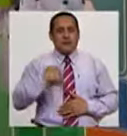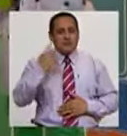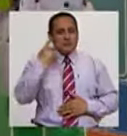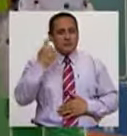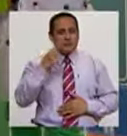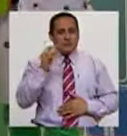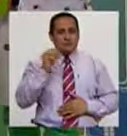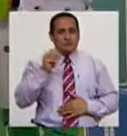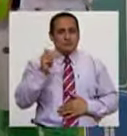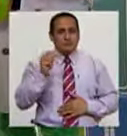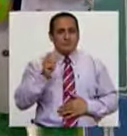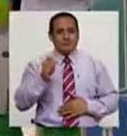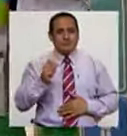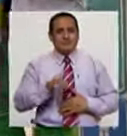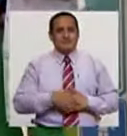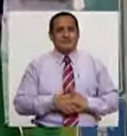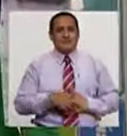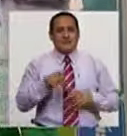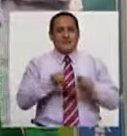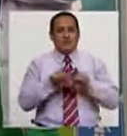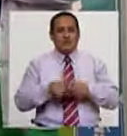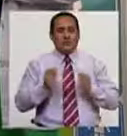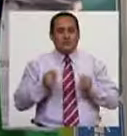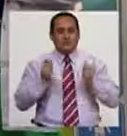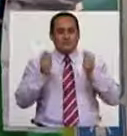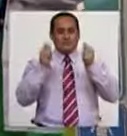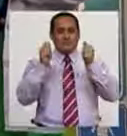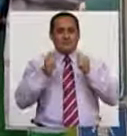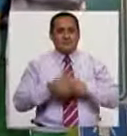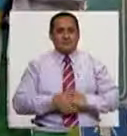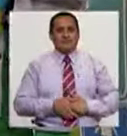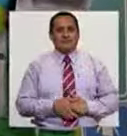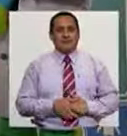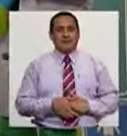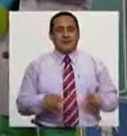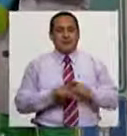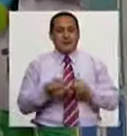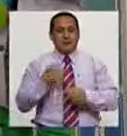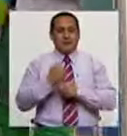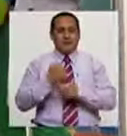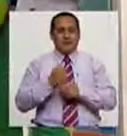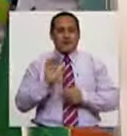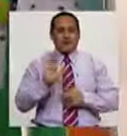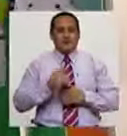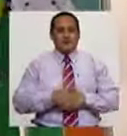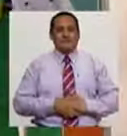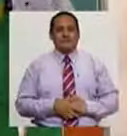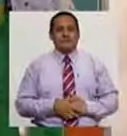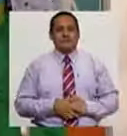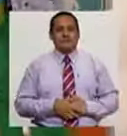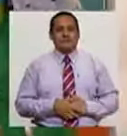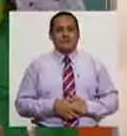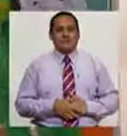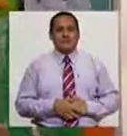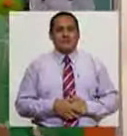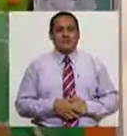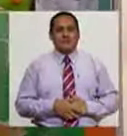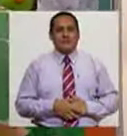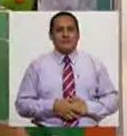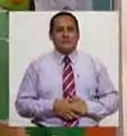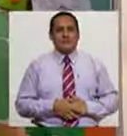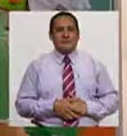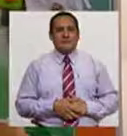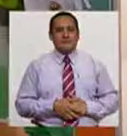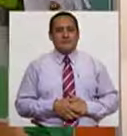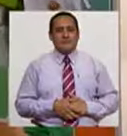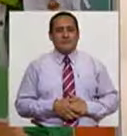sonando. Vamos a ver. Uy, pero ese chaman es usted, ¿sá? Sí, justo acá está allá. bravo. está. Muy bien. acá. Yo por acá tengo